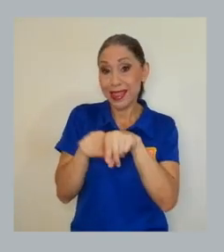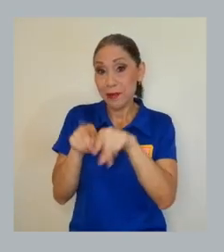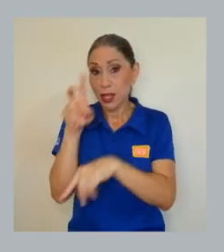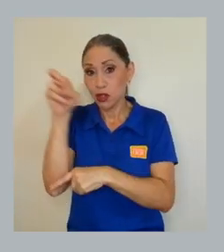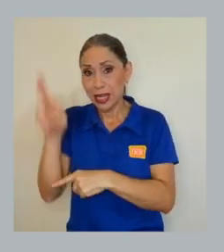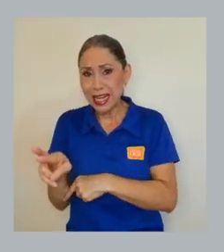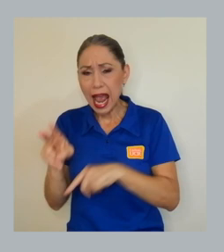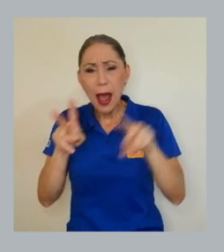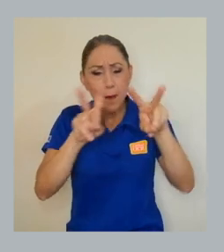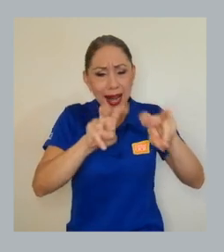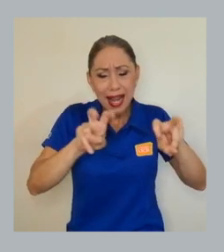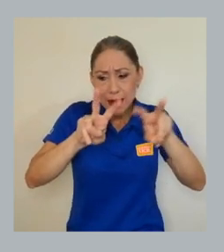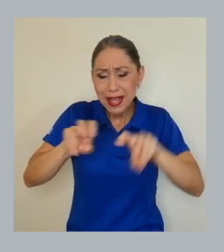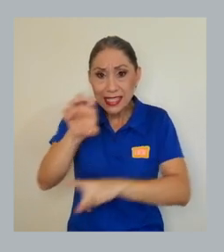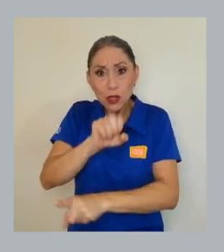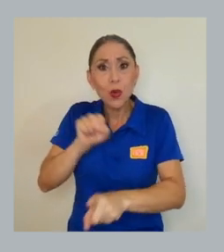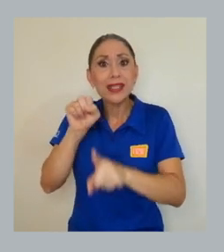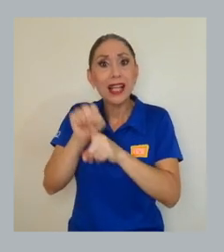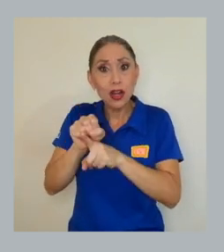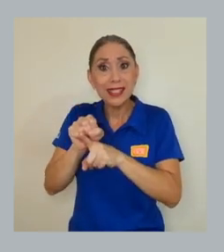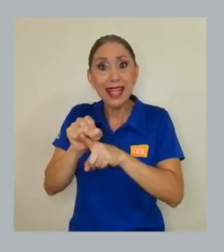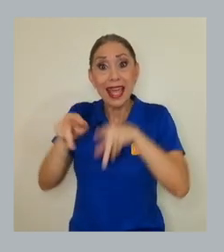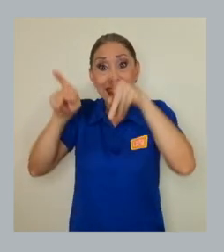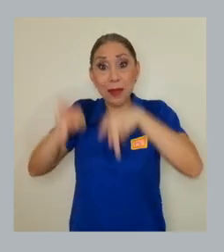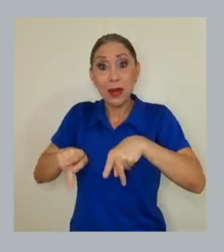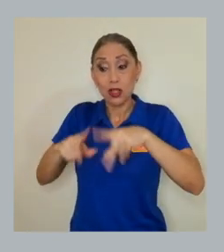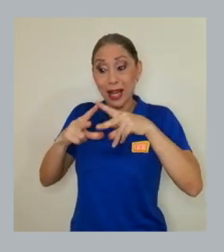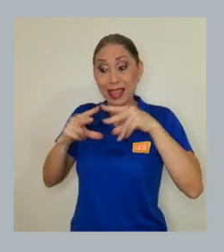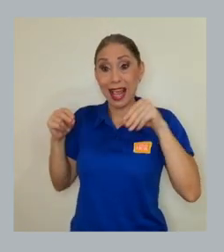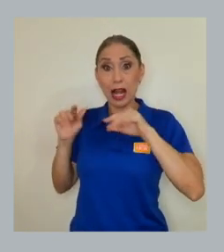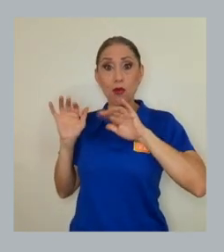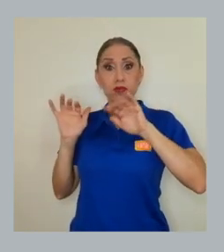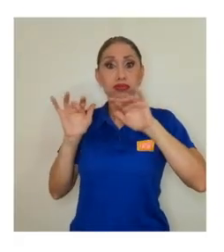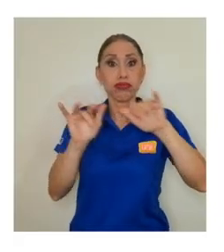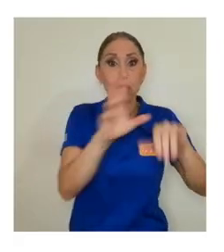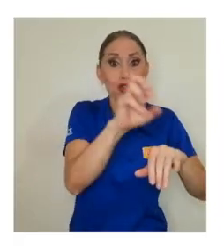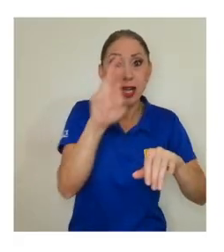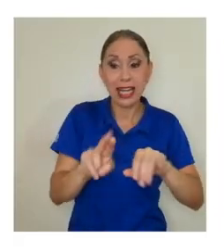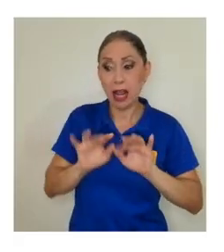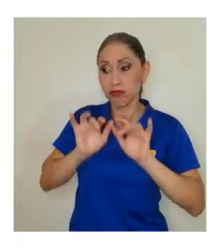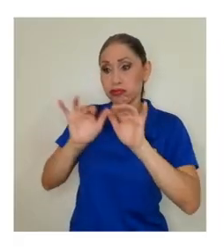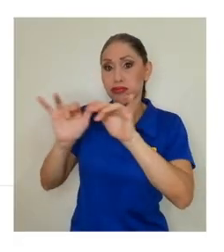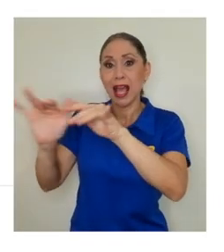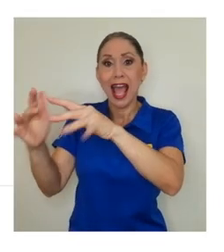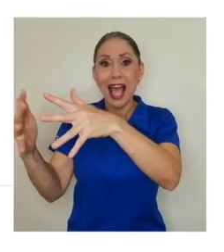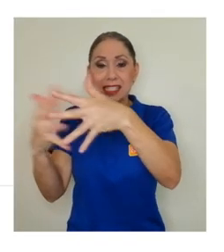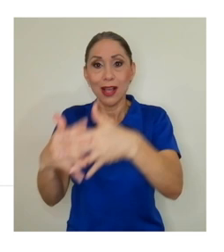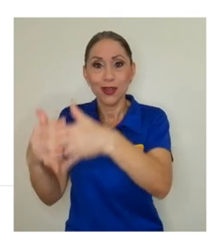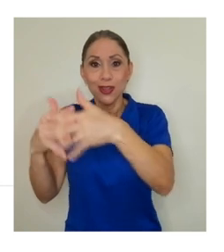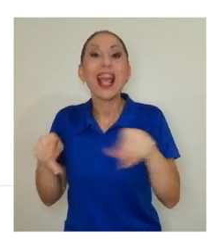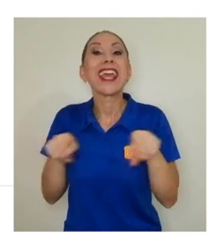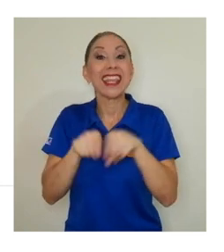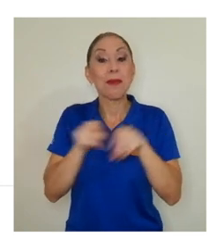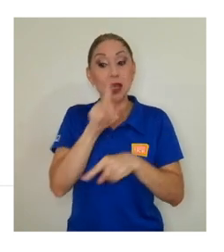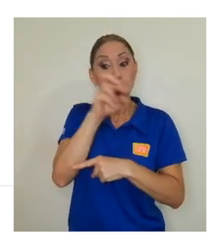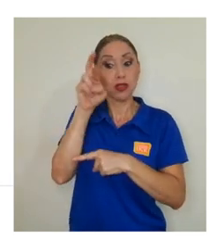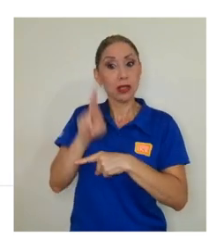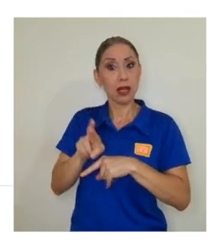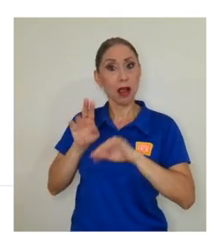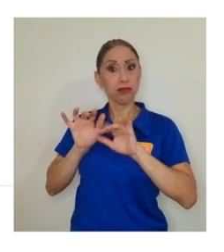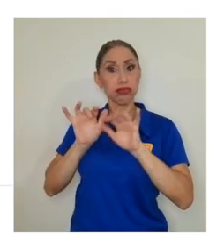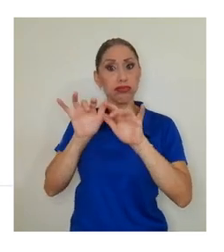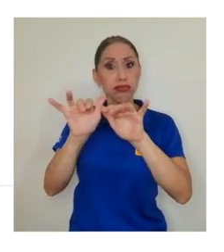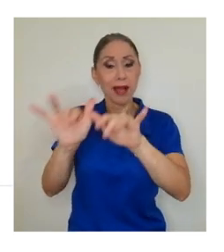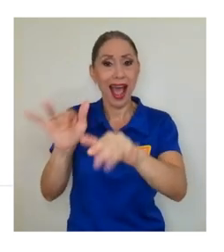analizar los fenómenos migratorios de Nicaragua hacia Costa Rica y Estados Unidos y el fenómeno migratorio de los ticos hacia Estados Unidos.